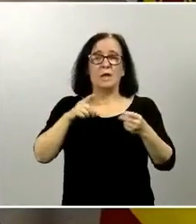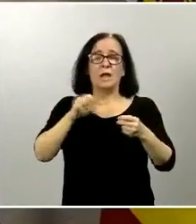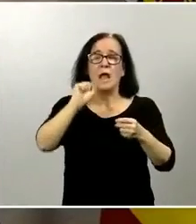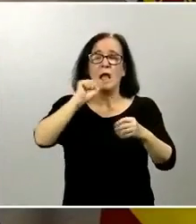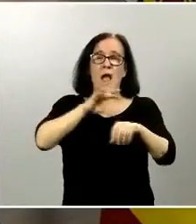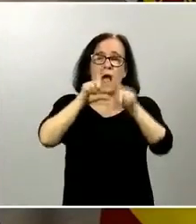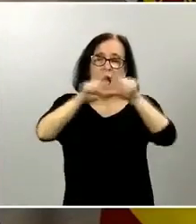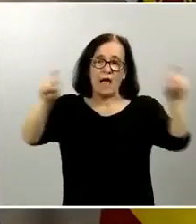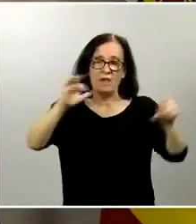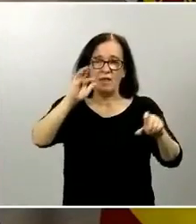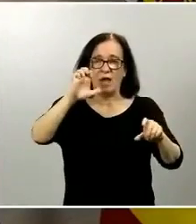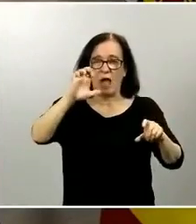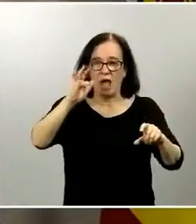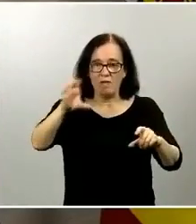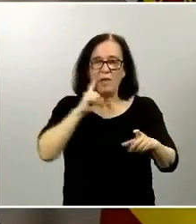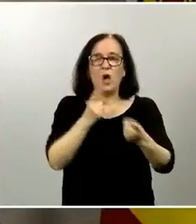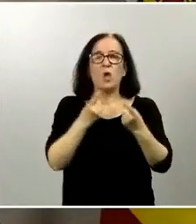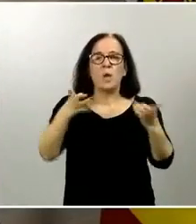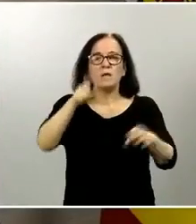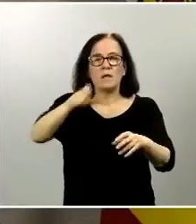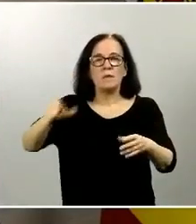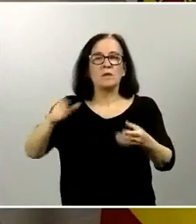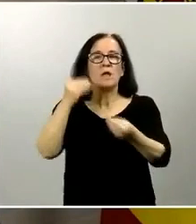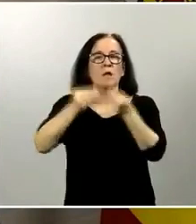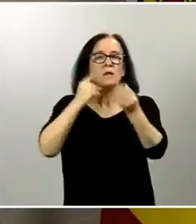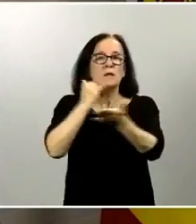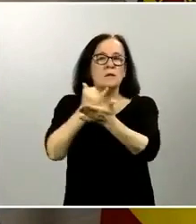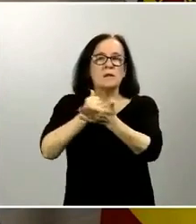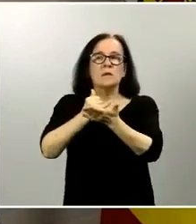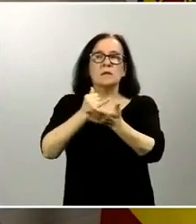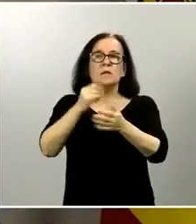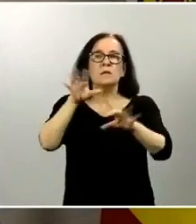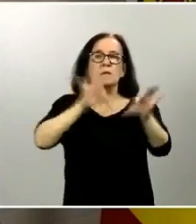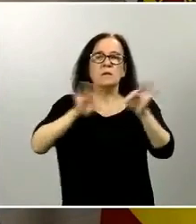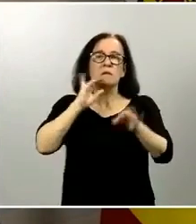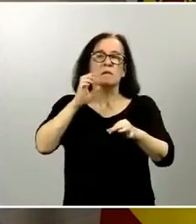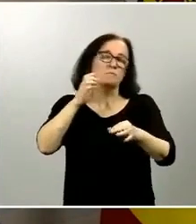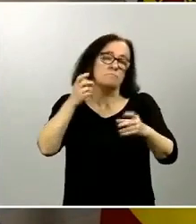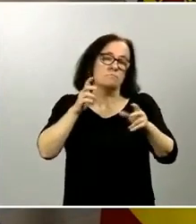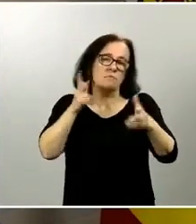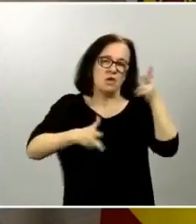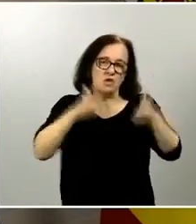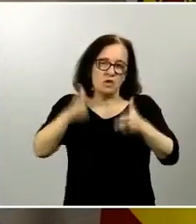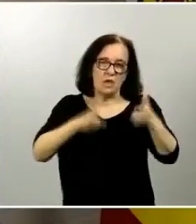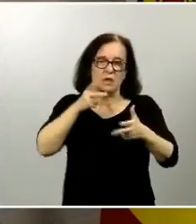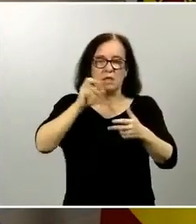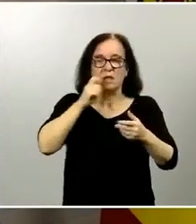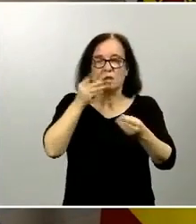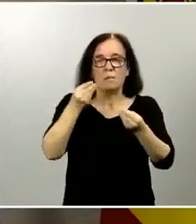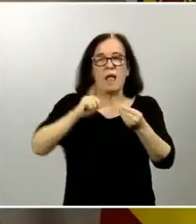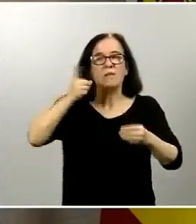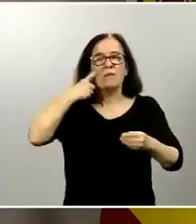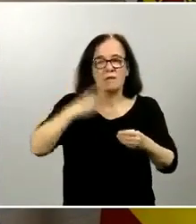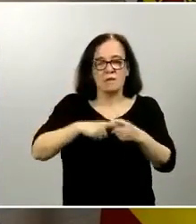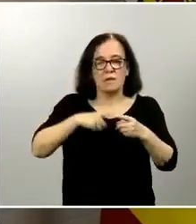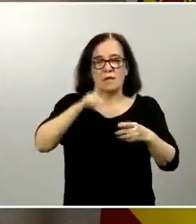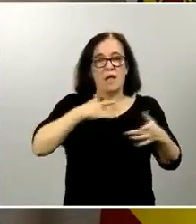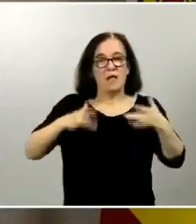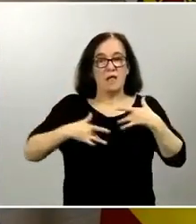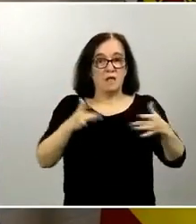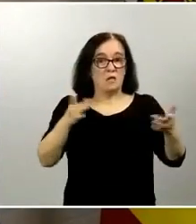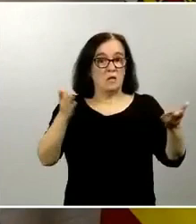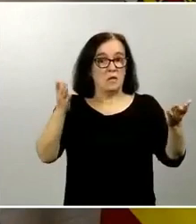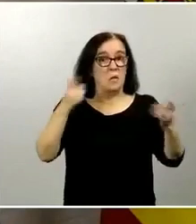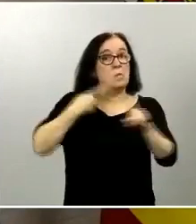a cuántas personas tienen previsto hacer los test cómo se elegirán Euskadi Ratia cómo procederá el gobierno para detectar a los asintomáticos positivos